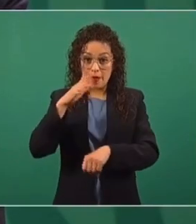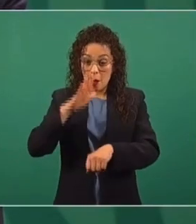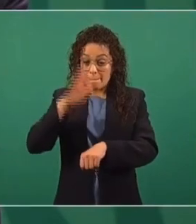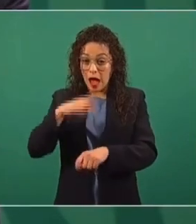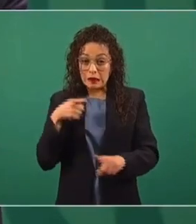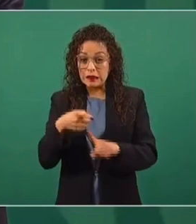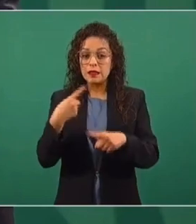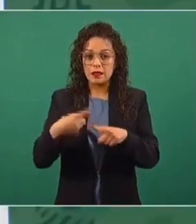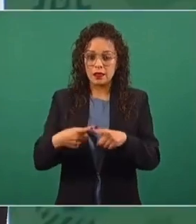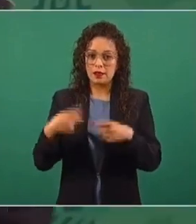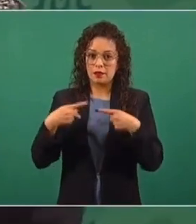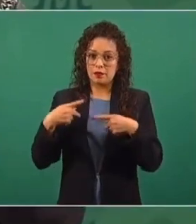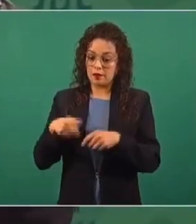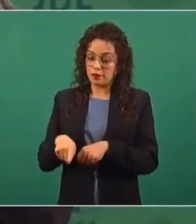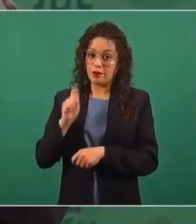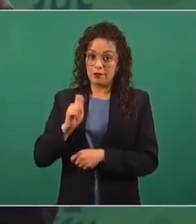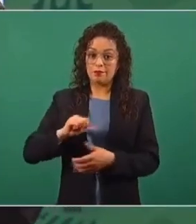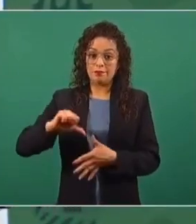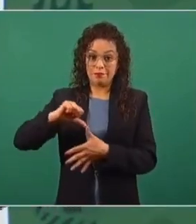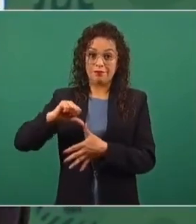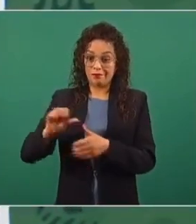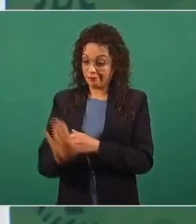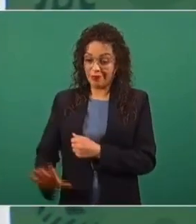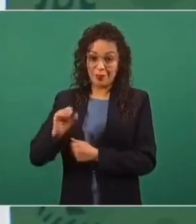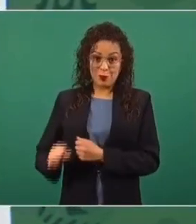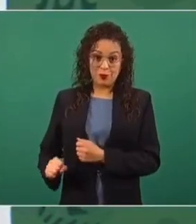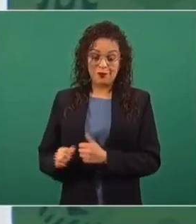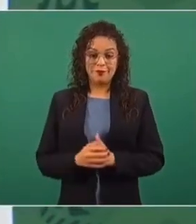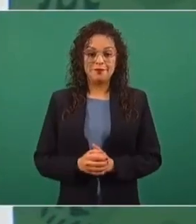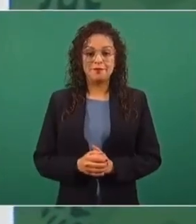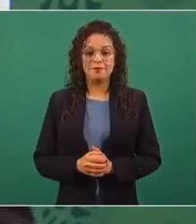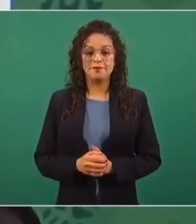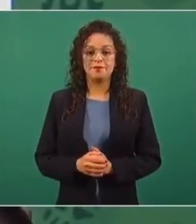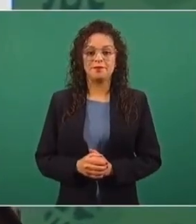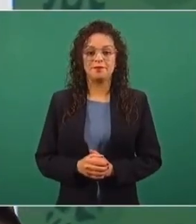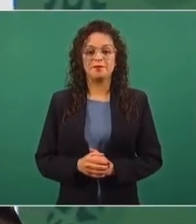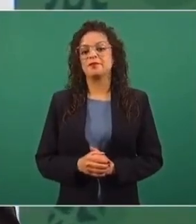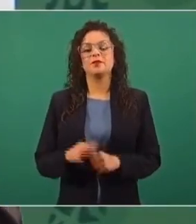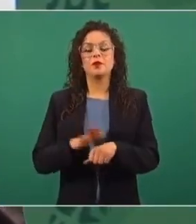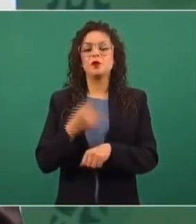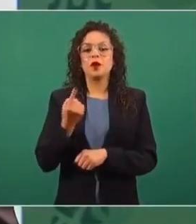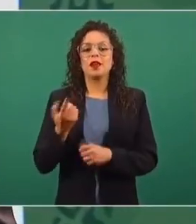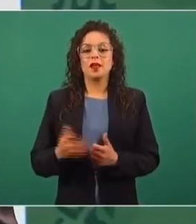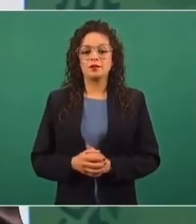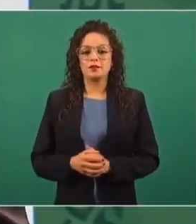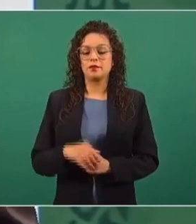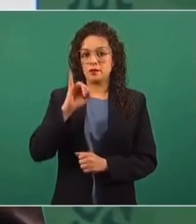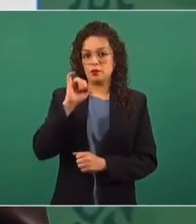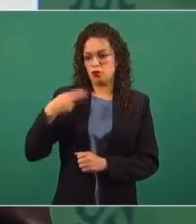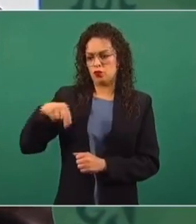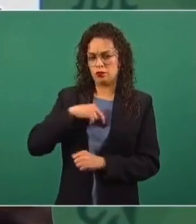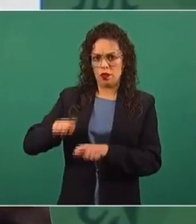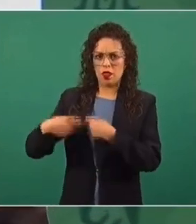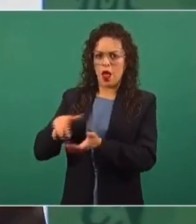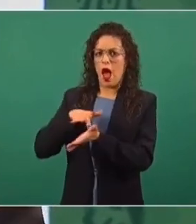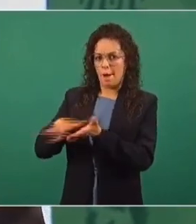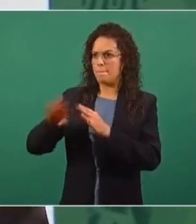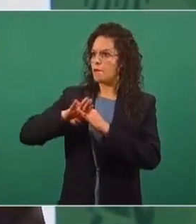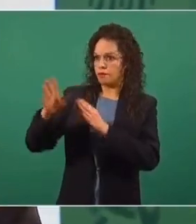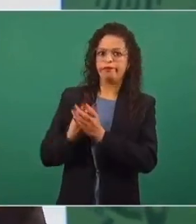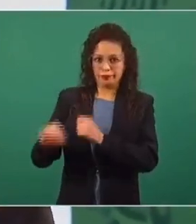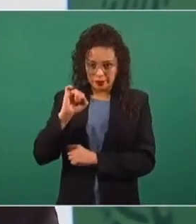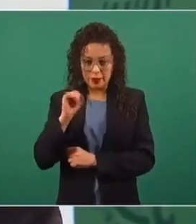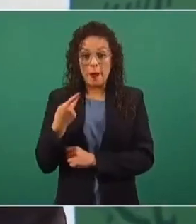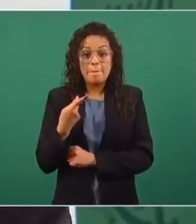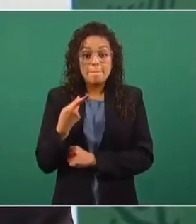porque la política es de apoyar a los migrantes, pero en los hechos